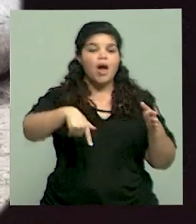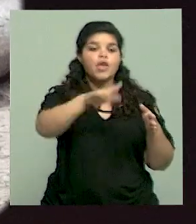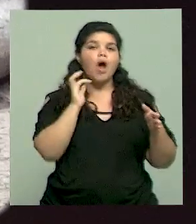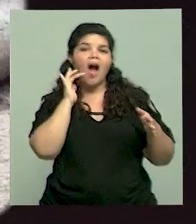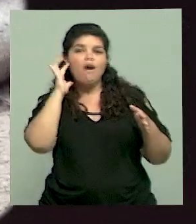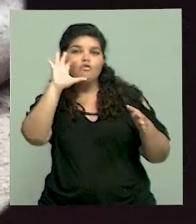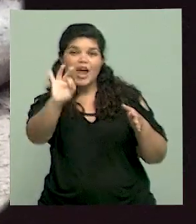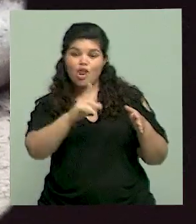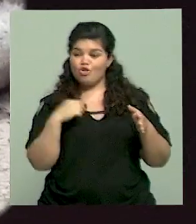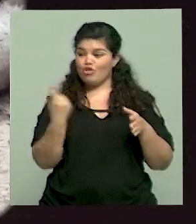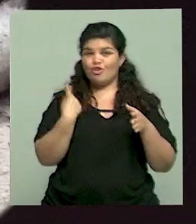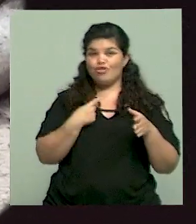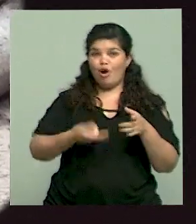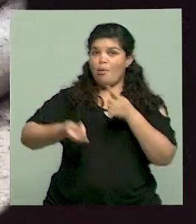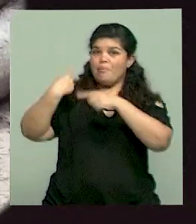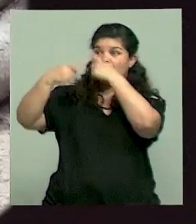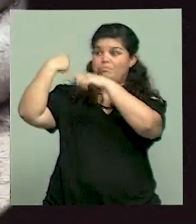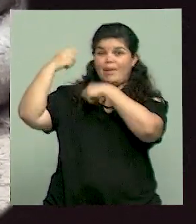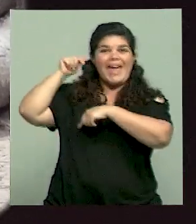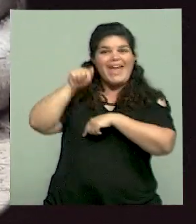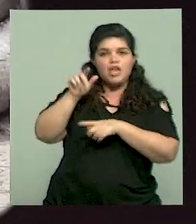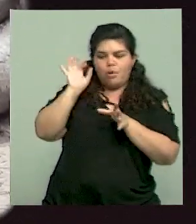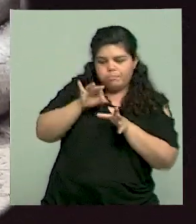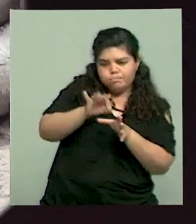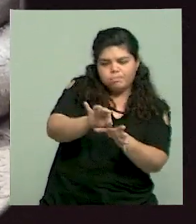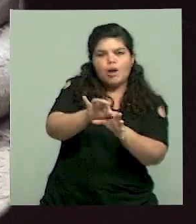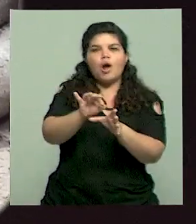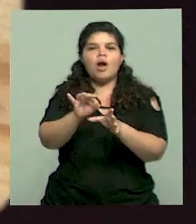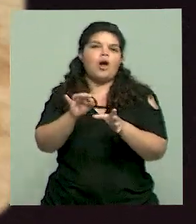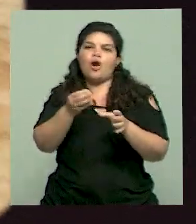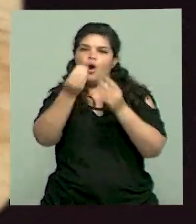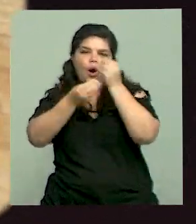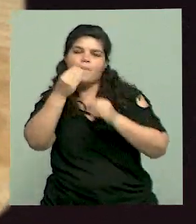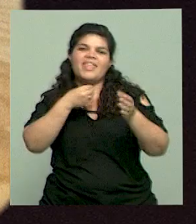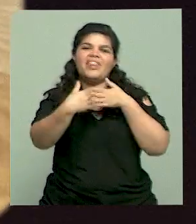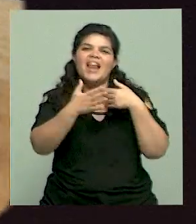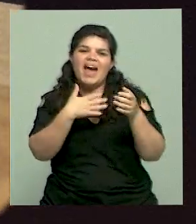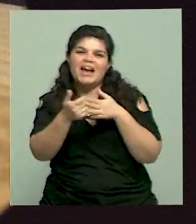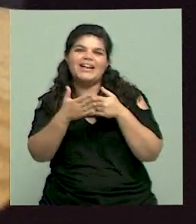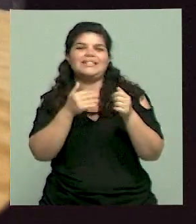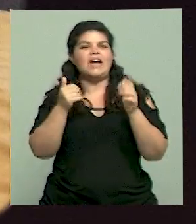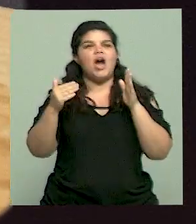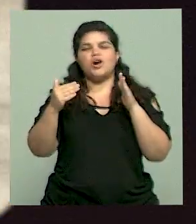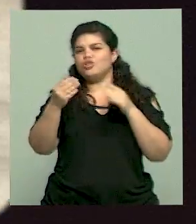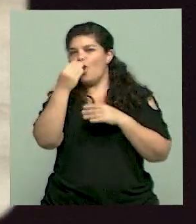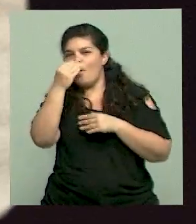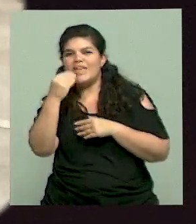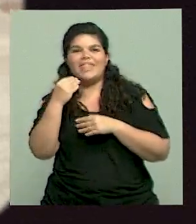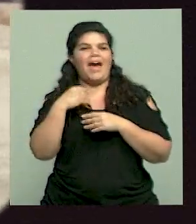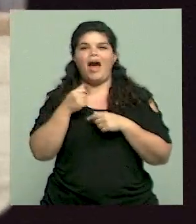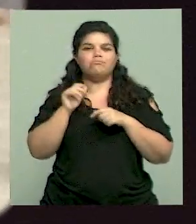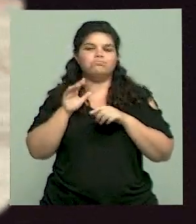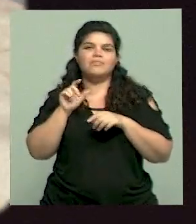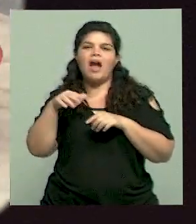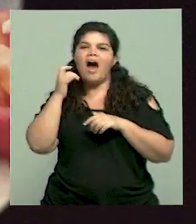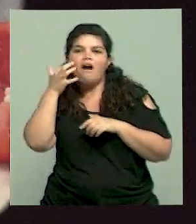más vegetales, o de comer comidas completas, elaboradas en casa, la comida de la abuela, la comida de mamá. Ahora, la cultura